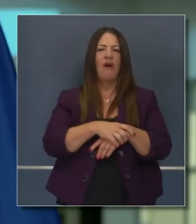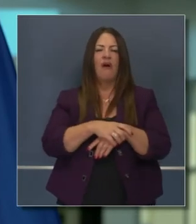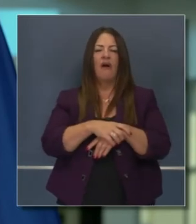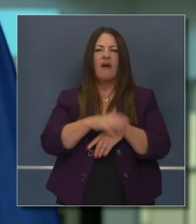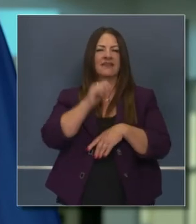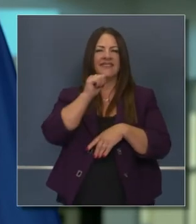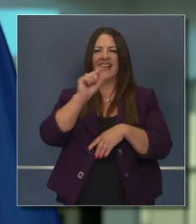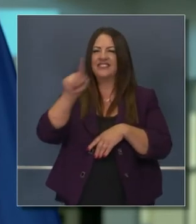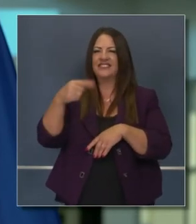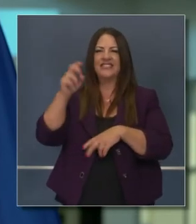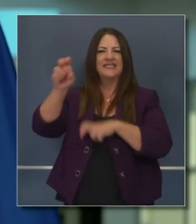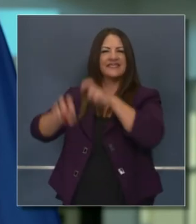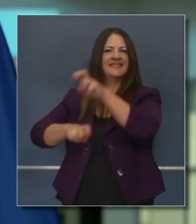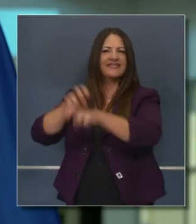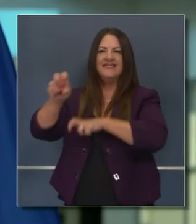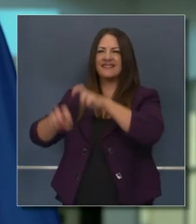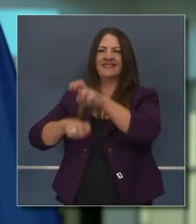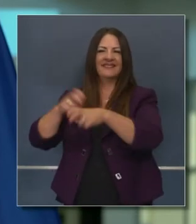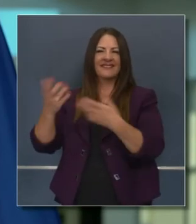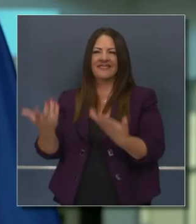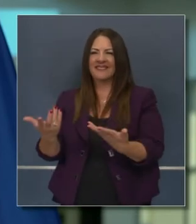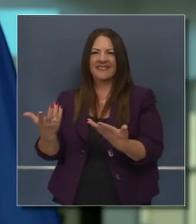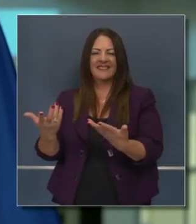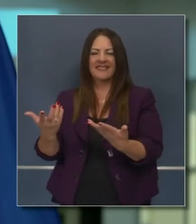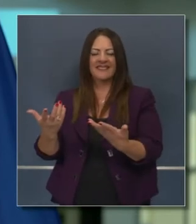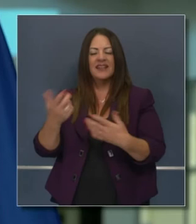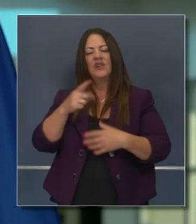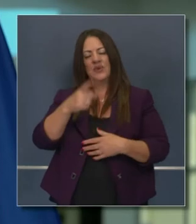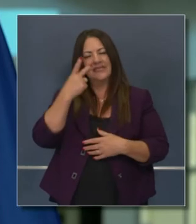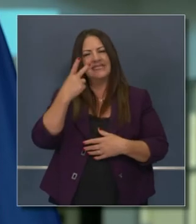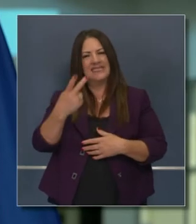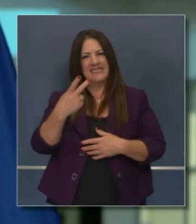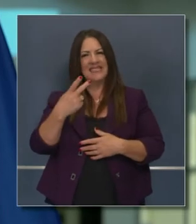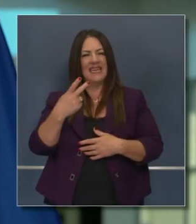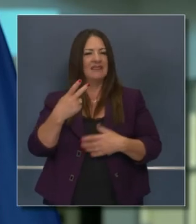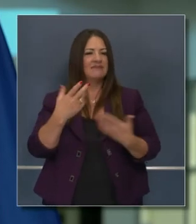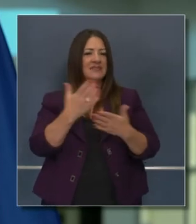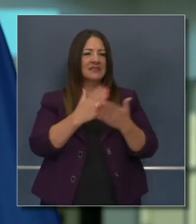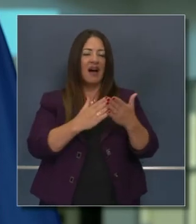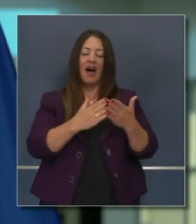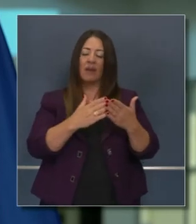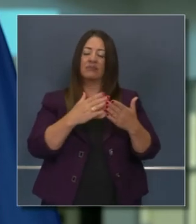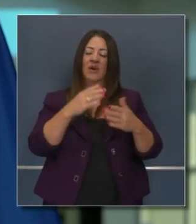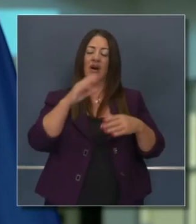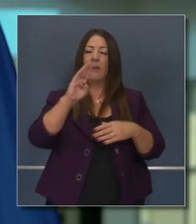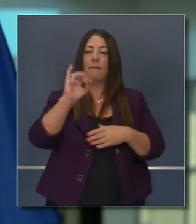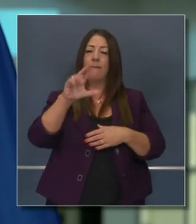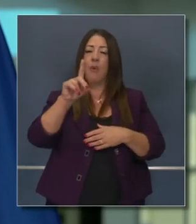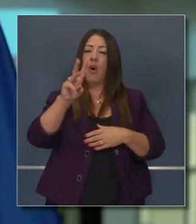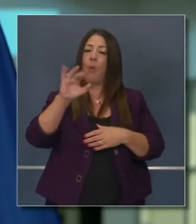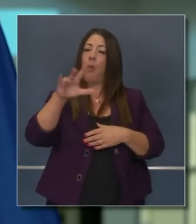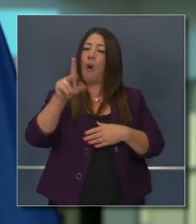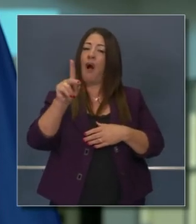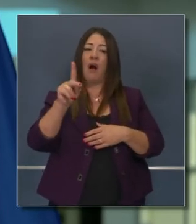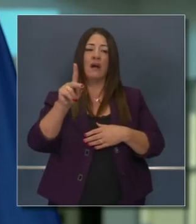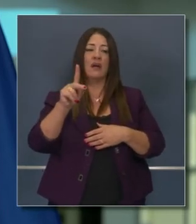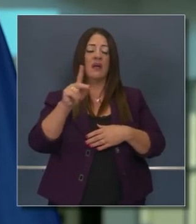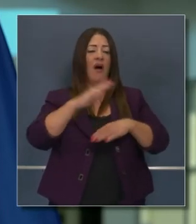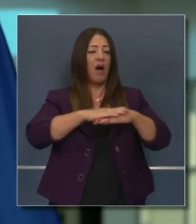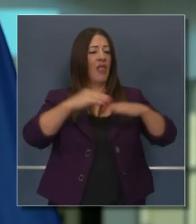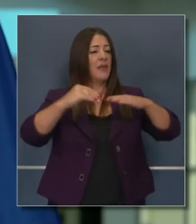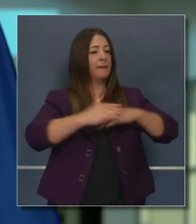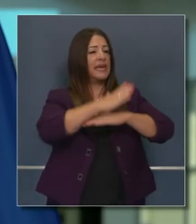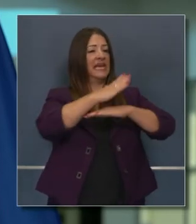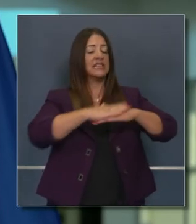no solo festejos y otras cosas, otros tienen playas y